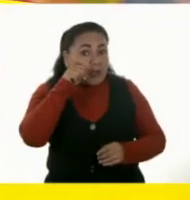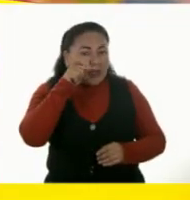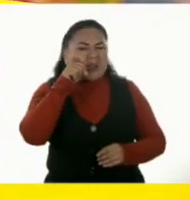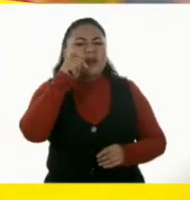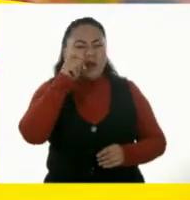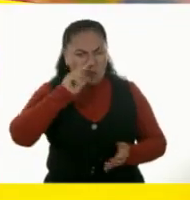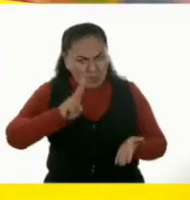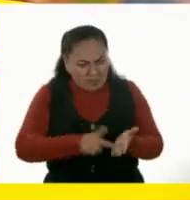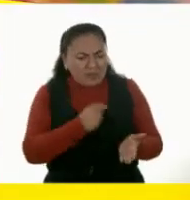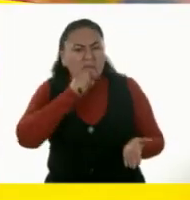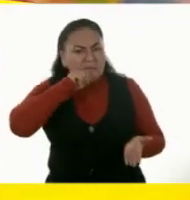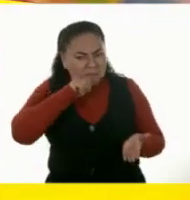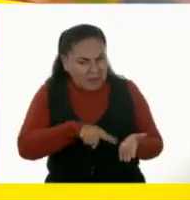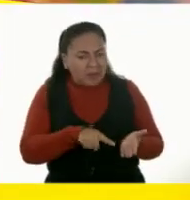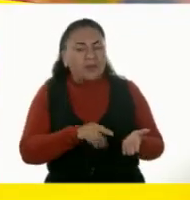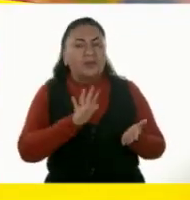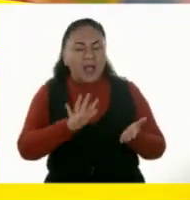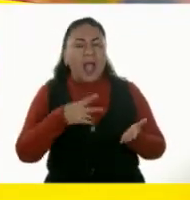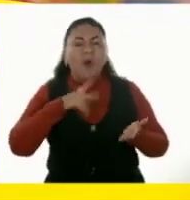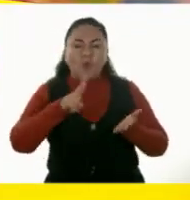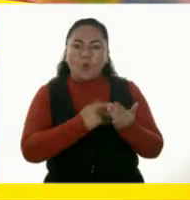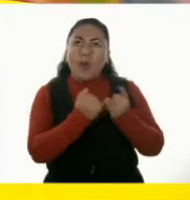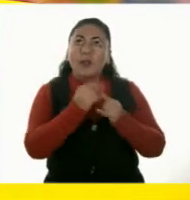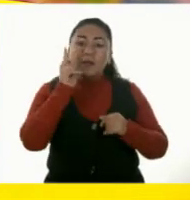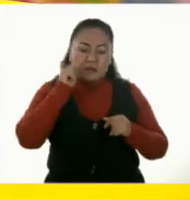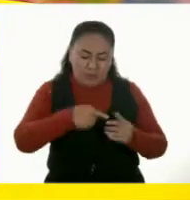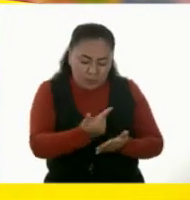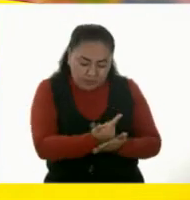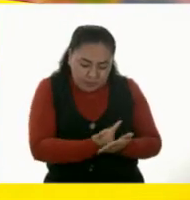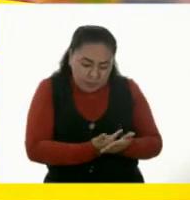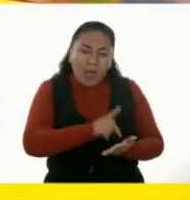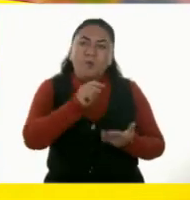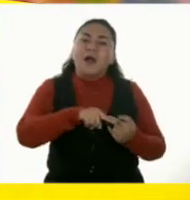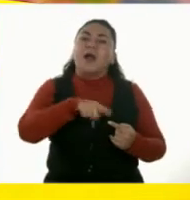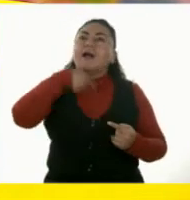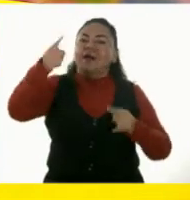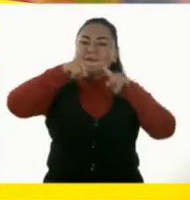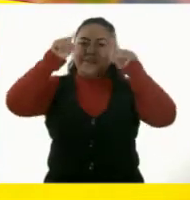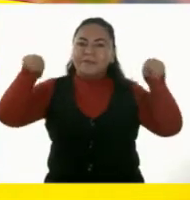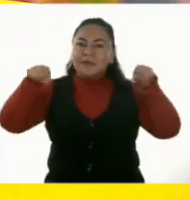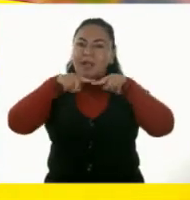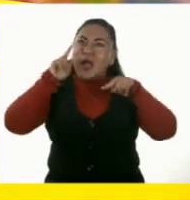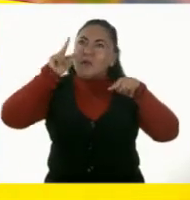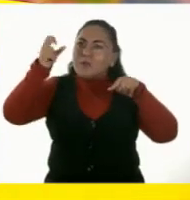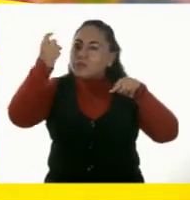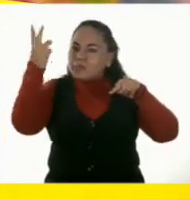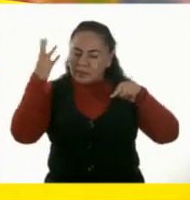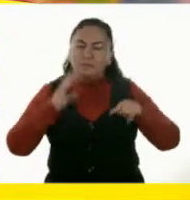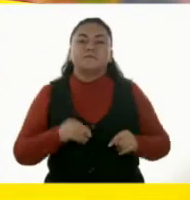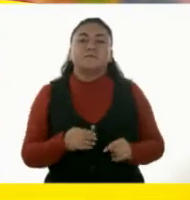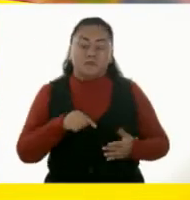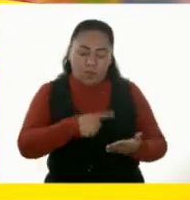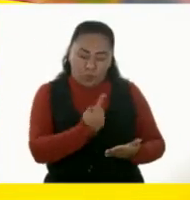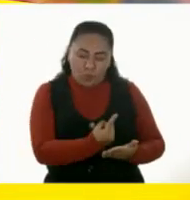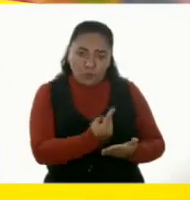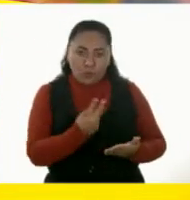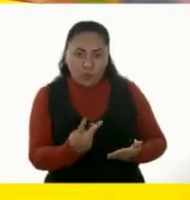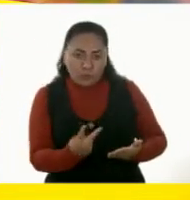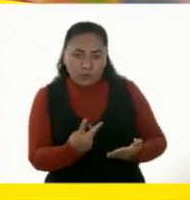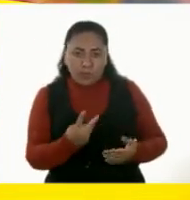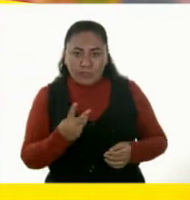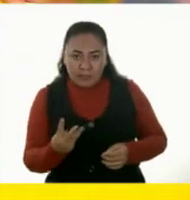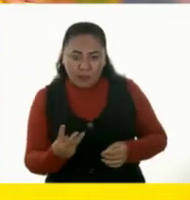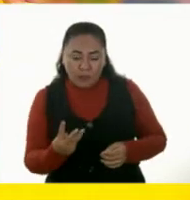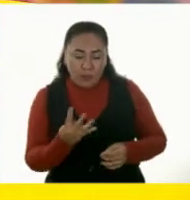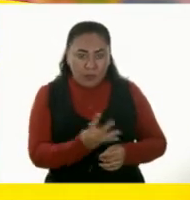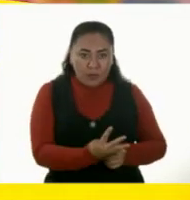Podemos volver a hacer lo mismo. Llevar la cuenta aquí en la mesa y contar las del pizarrón. Claro. Muy bien. Una, dos, tres,